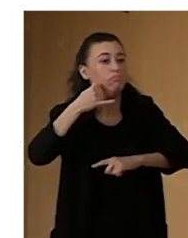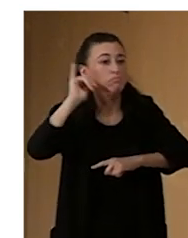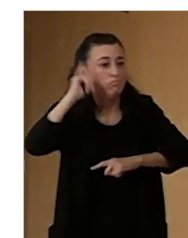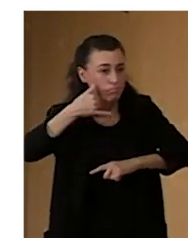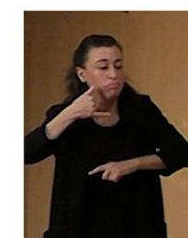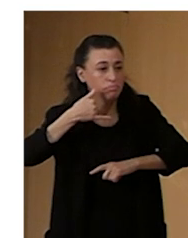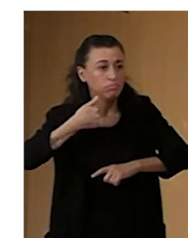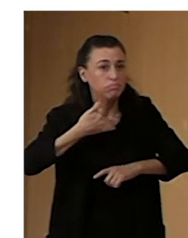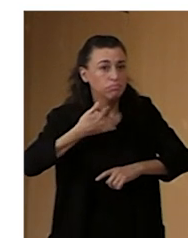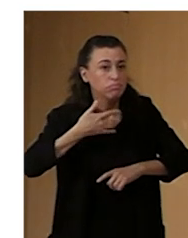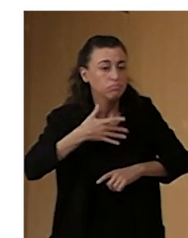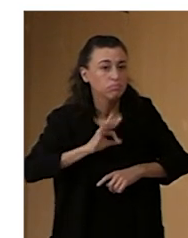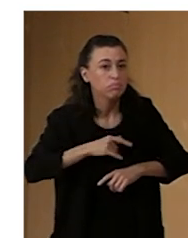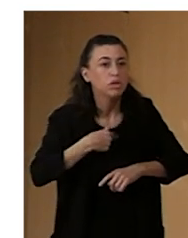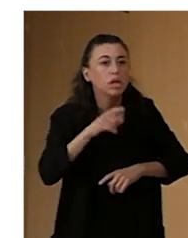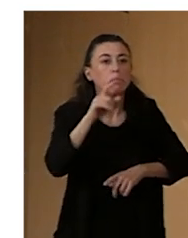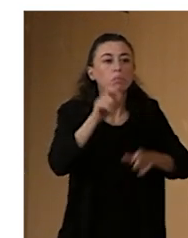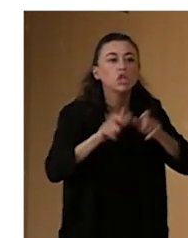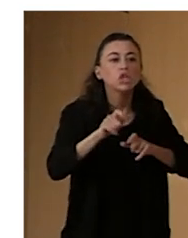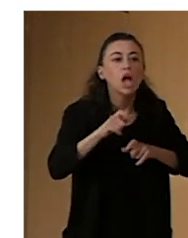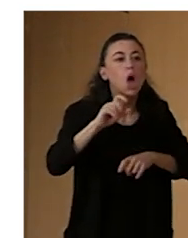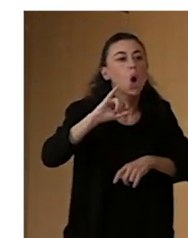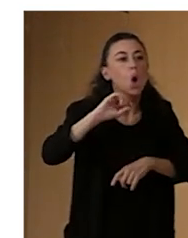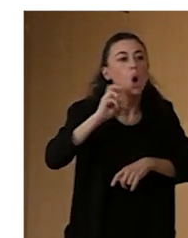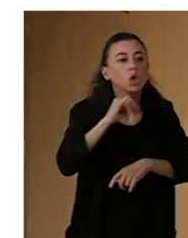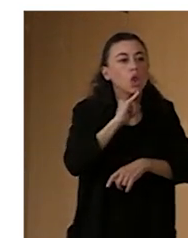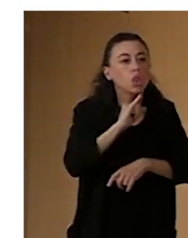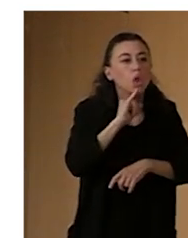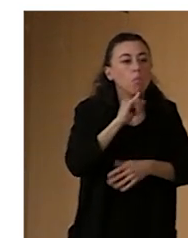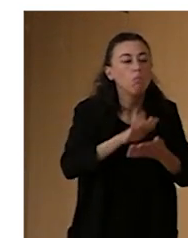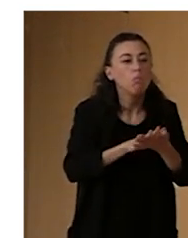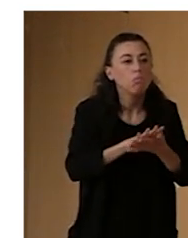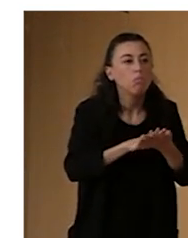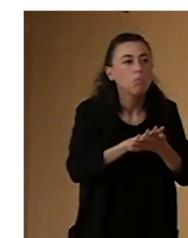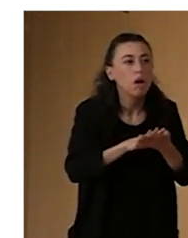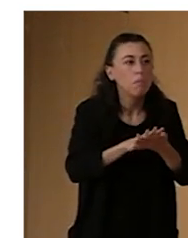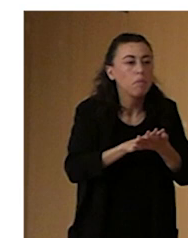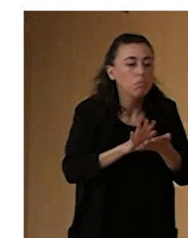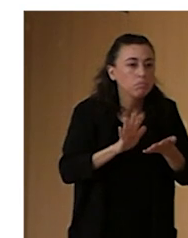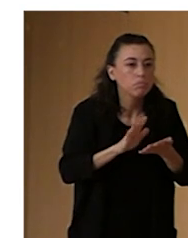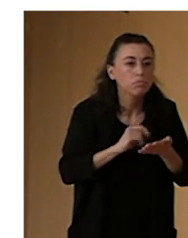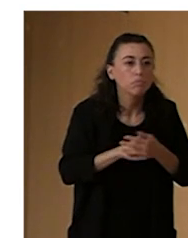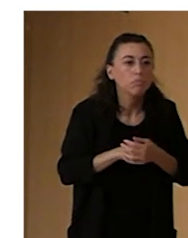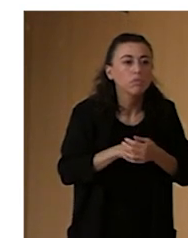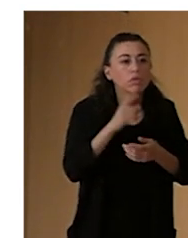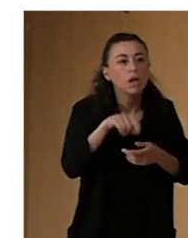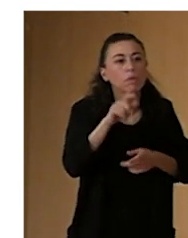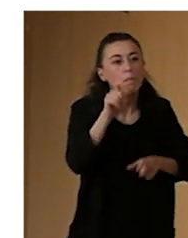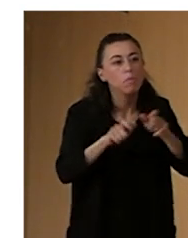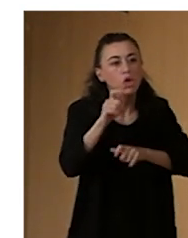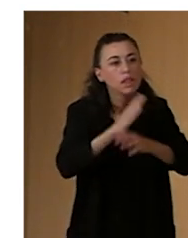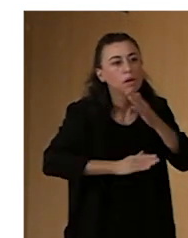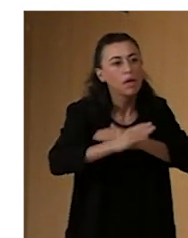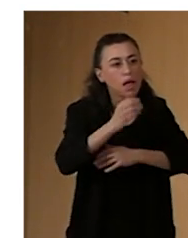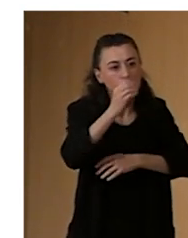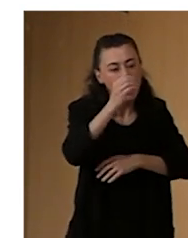tener, personas que hablan otro idioma o diferente al idioma que se está hablando, también personas con discapacidad cognitiva,